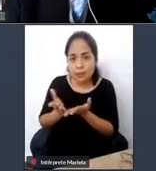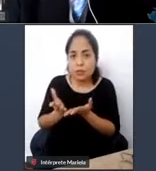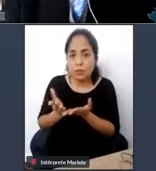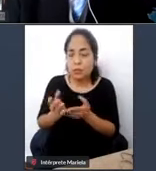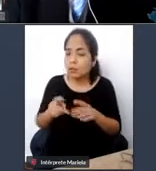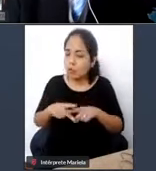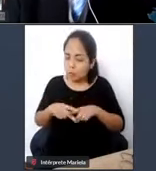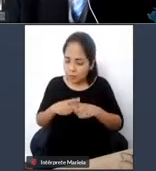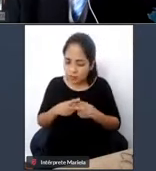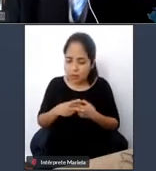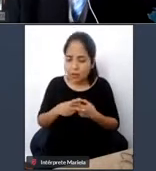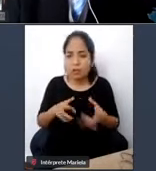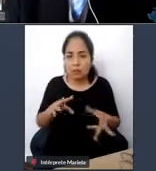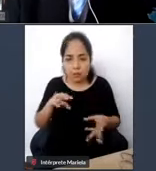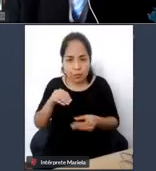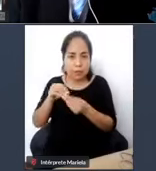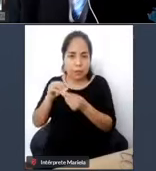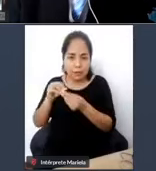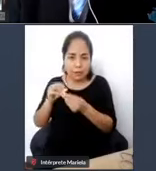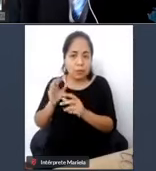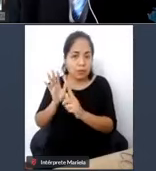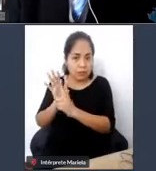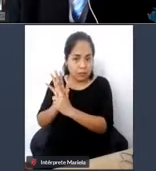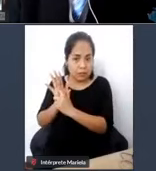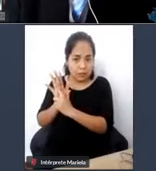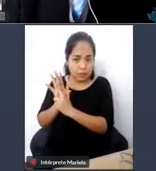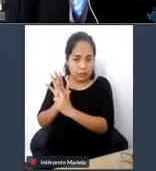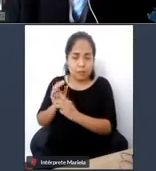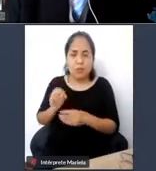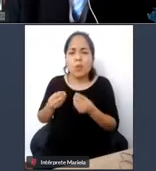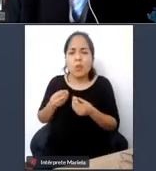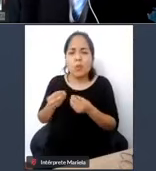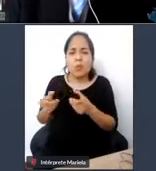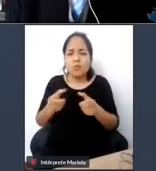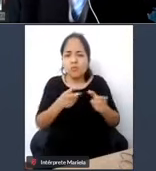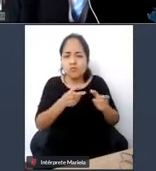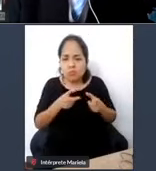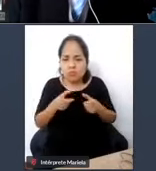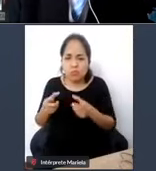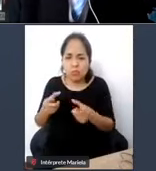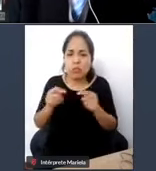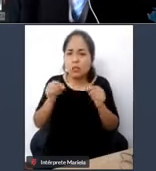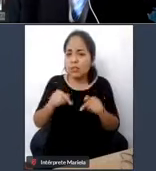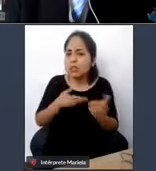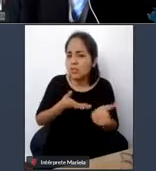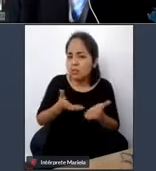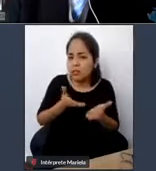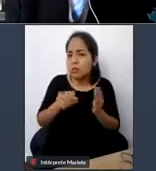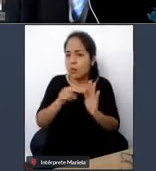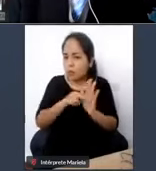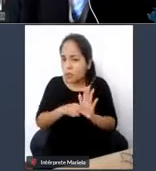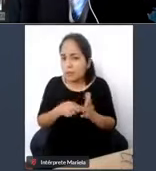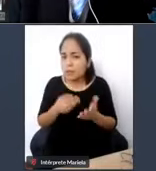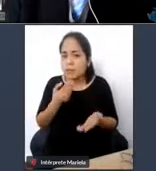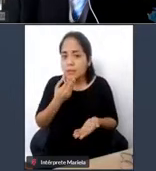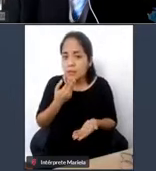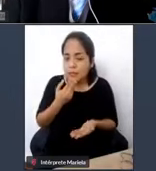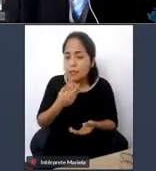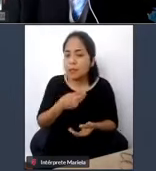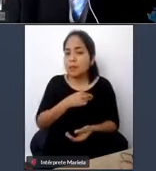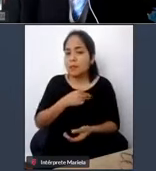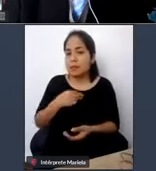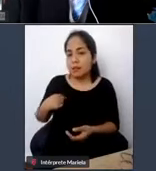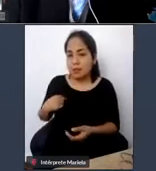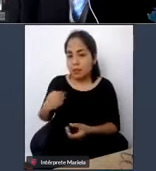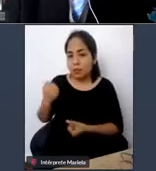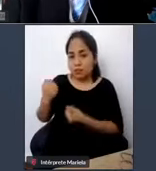presente ley y la fiscalización y regulación de esta norma se le encarga al Ministerio de Transportes y